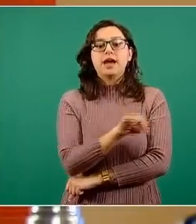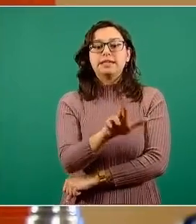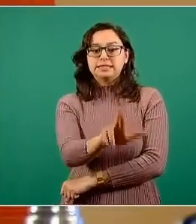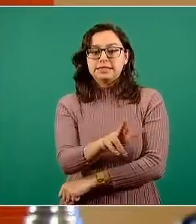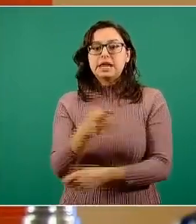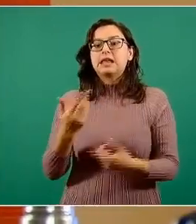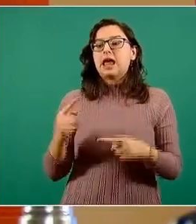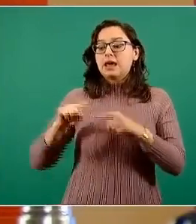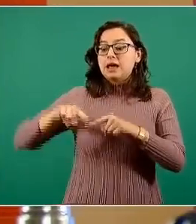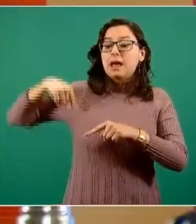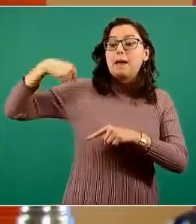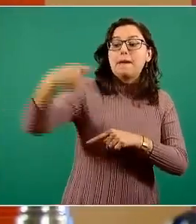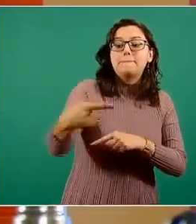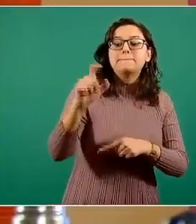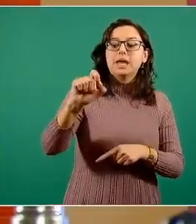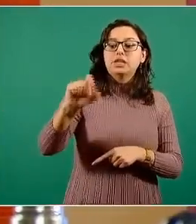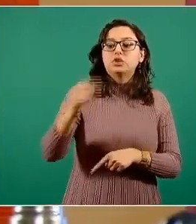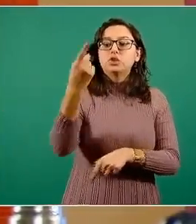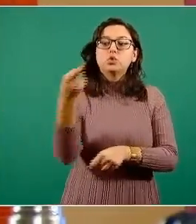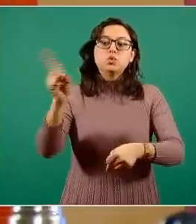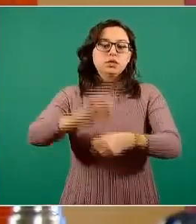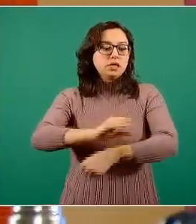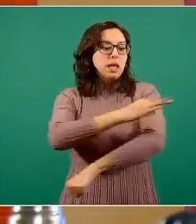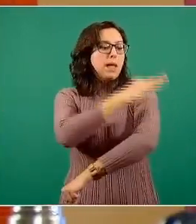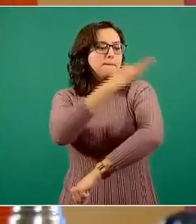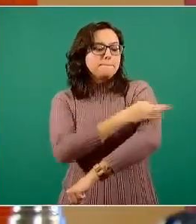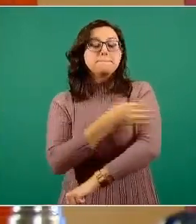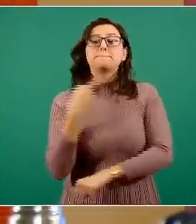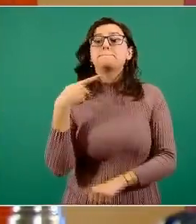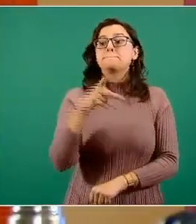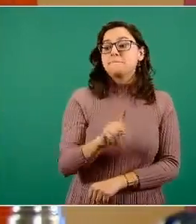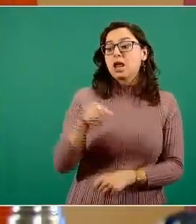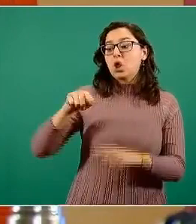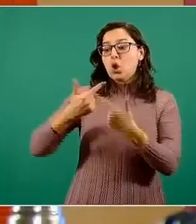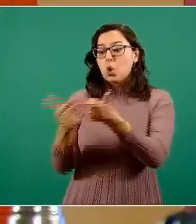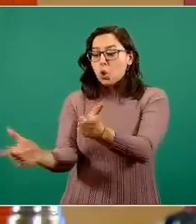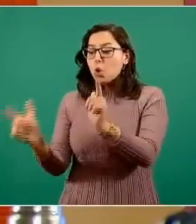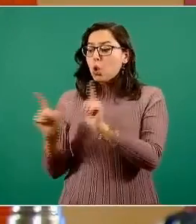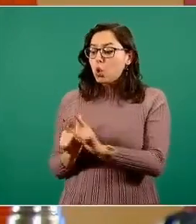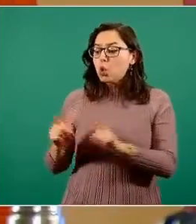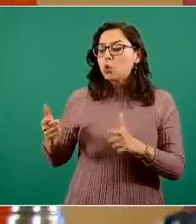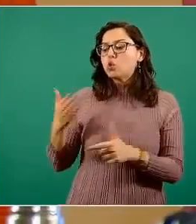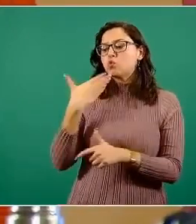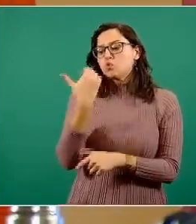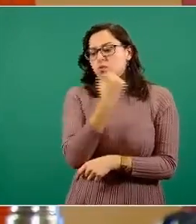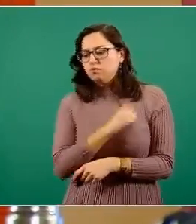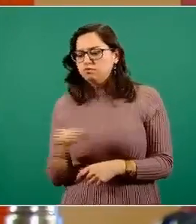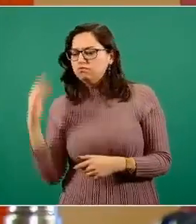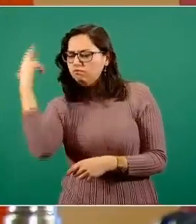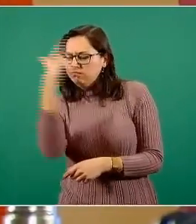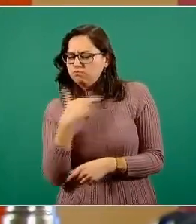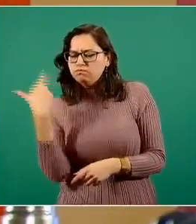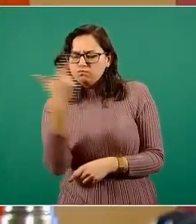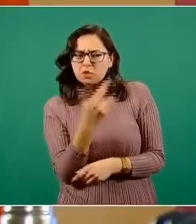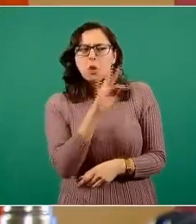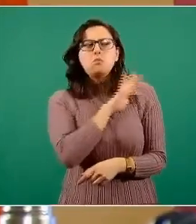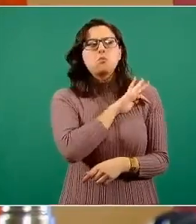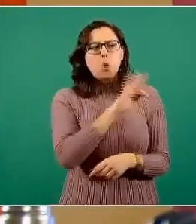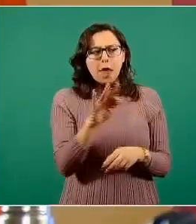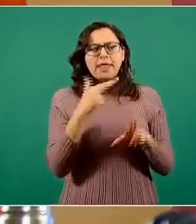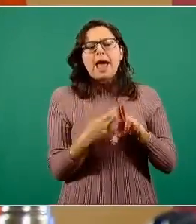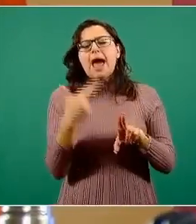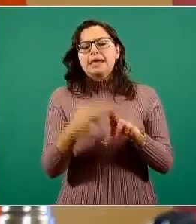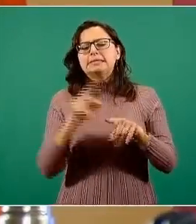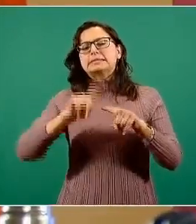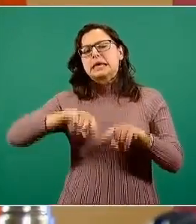seguridad nos ha recomendado el grupo técnico asesor de vacunación, inclusive hasta el día 35. En este momento no hemos necesitado llegar a ese